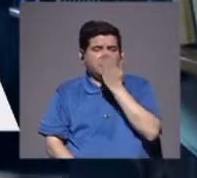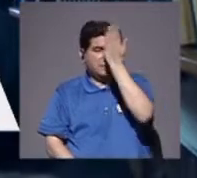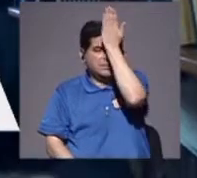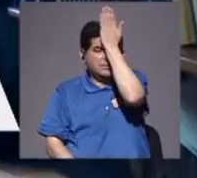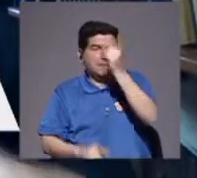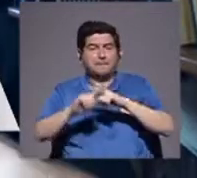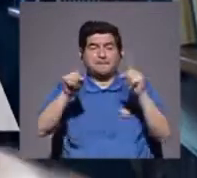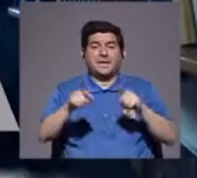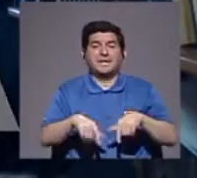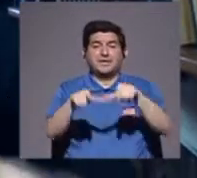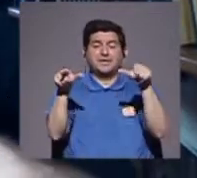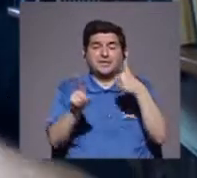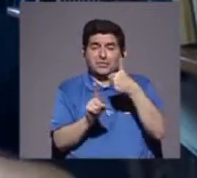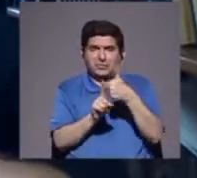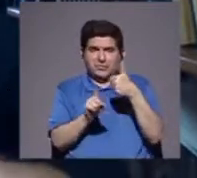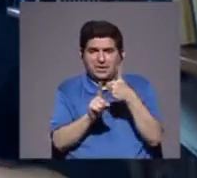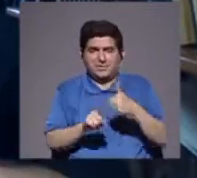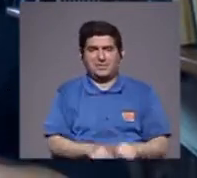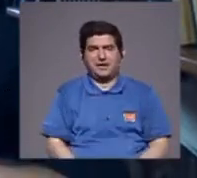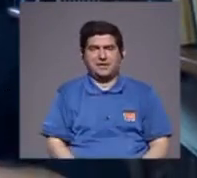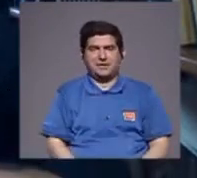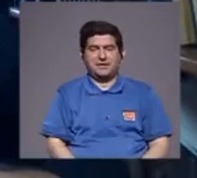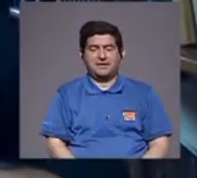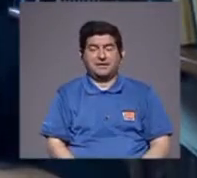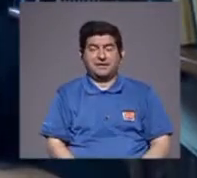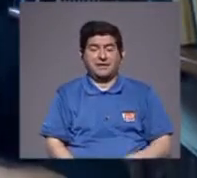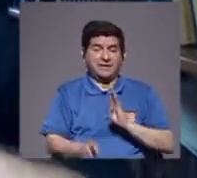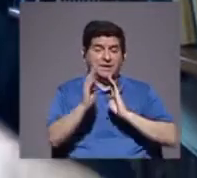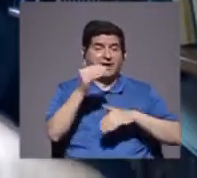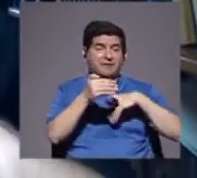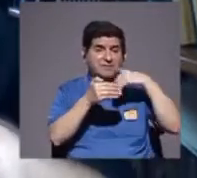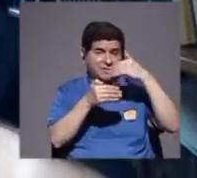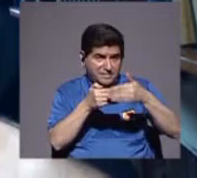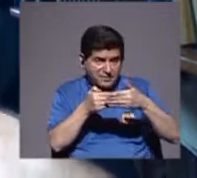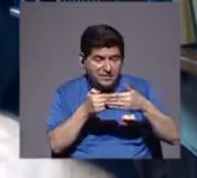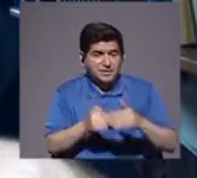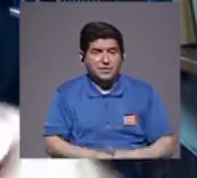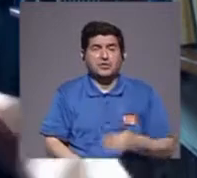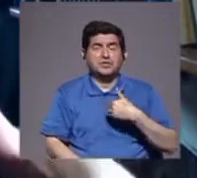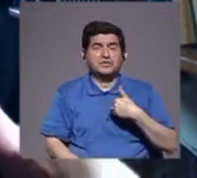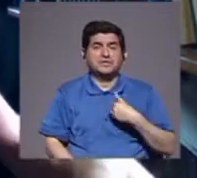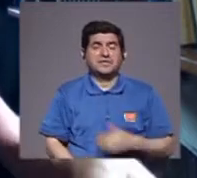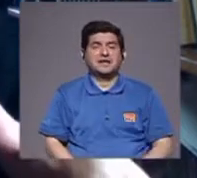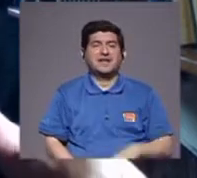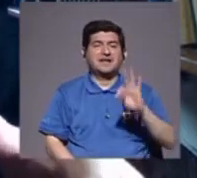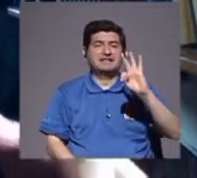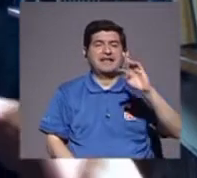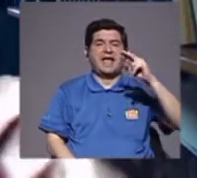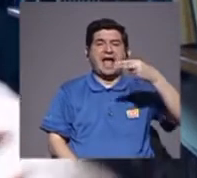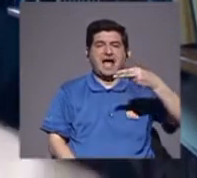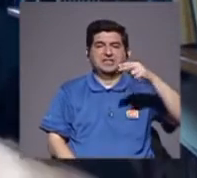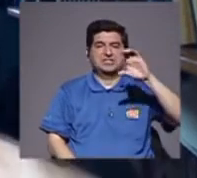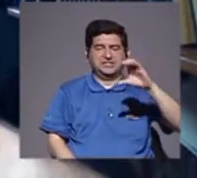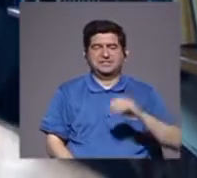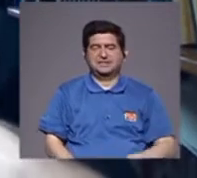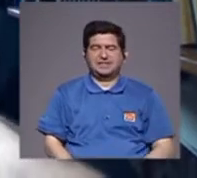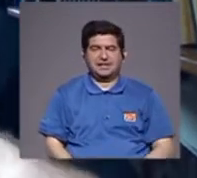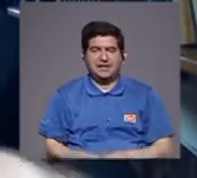era marihuana local, que entrando en materia, de lo que vamos a hablar, momentito, tenía un THC, un